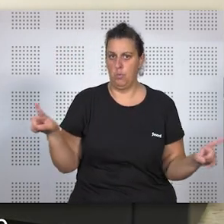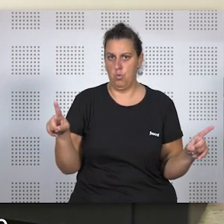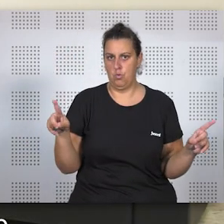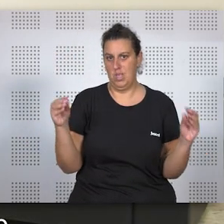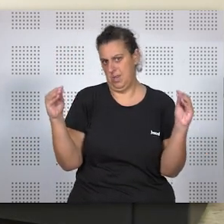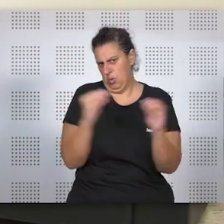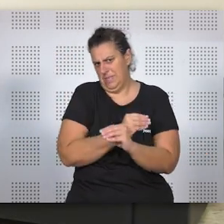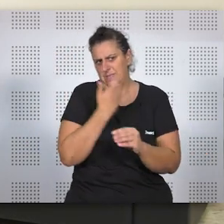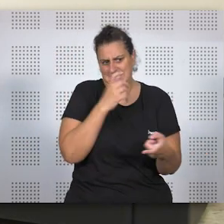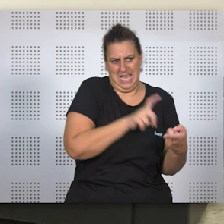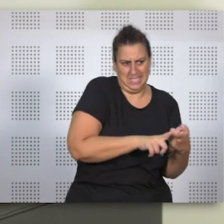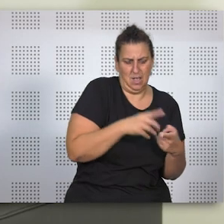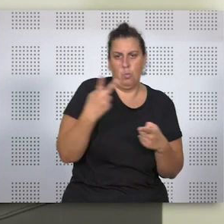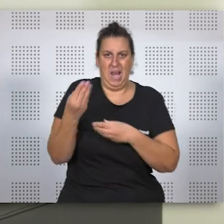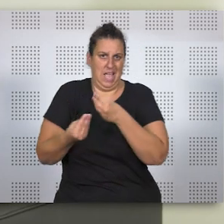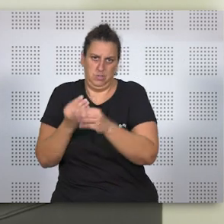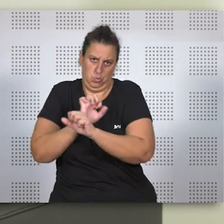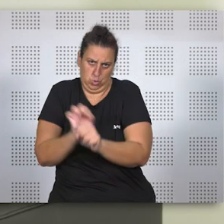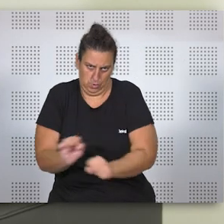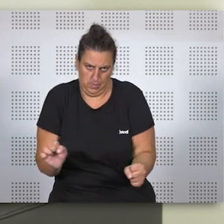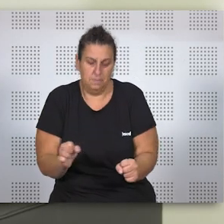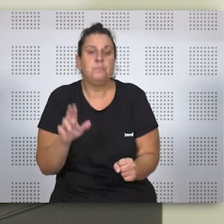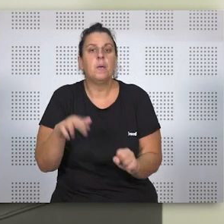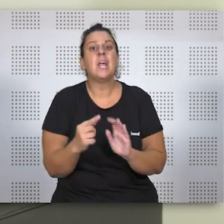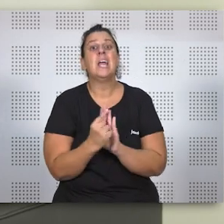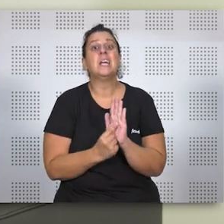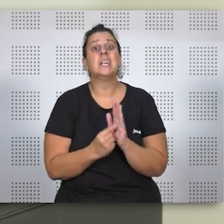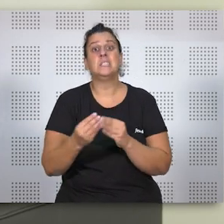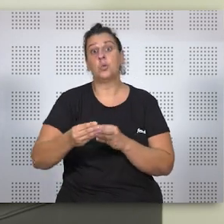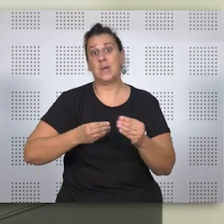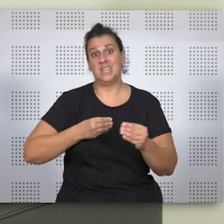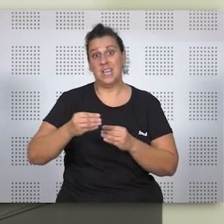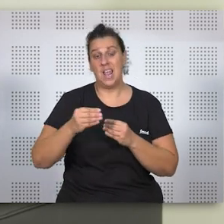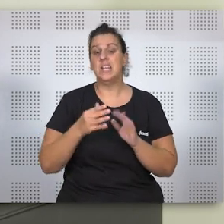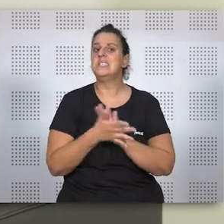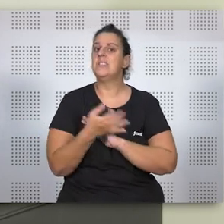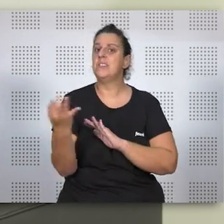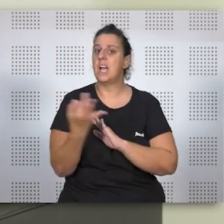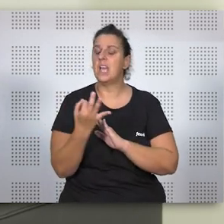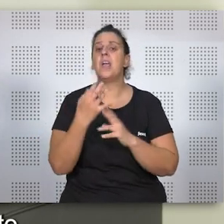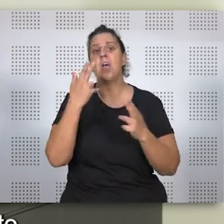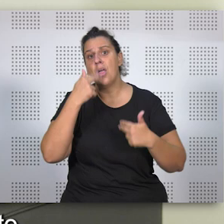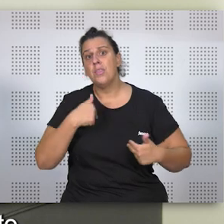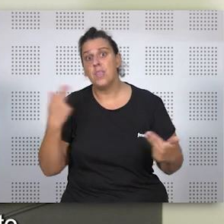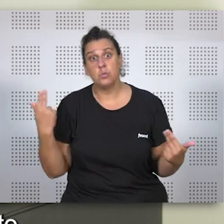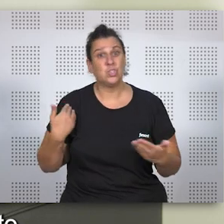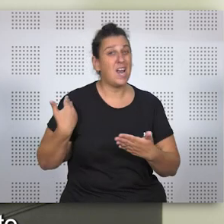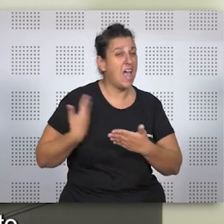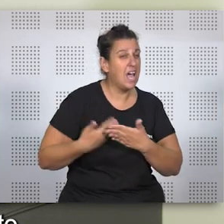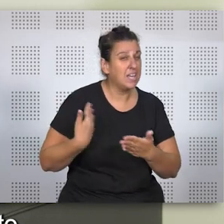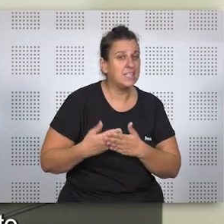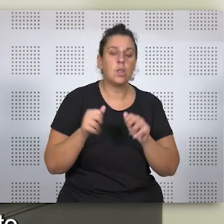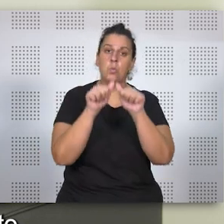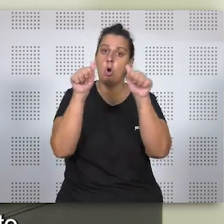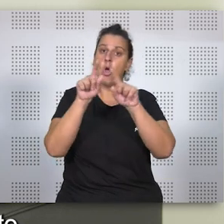incompatible. Luego tenemos el requisito material. El requisito material lo que supone es demostrar, acreditar mediante